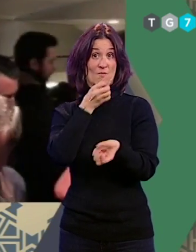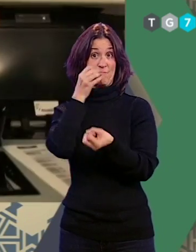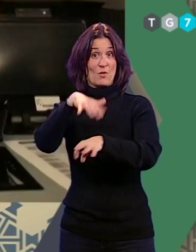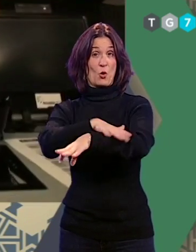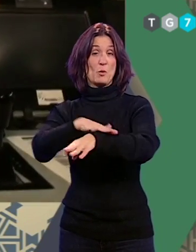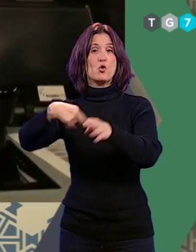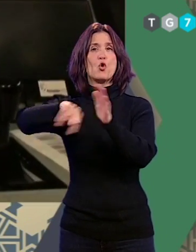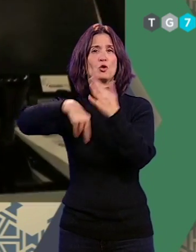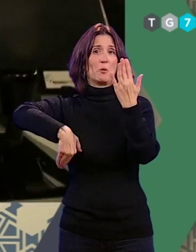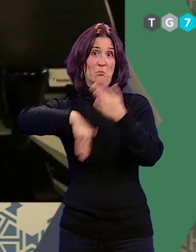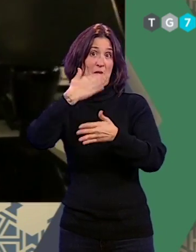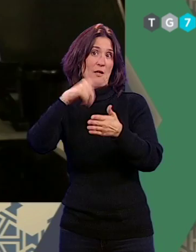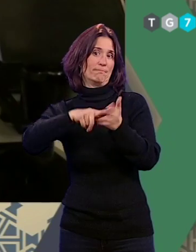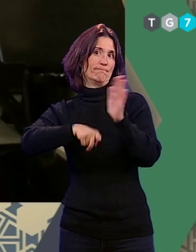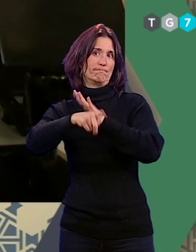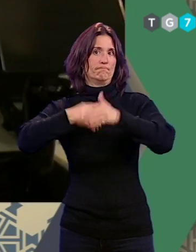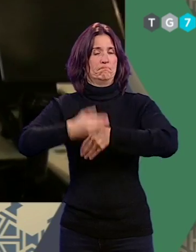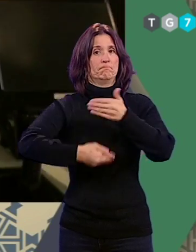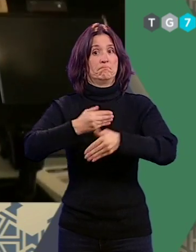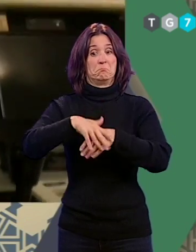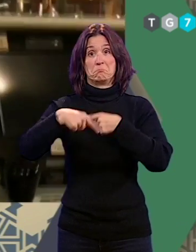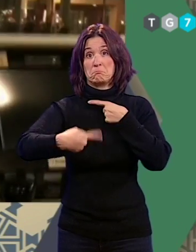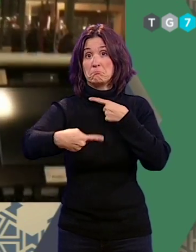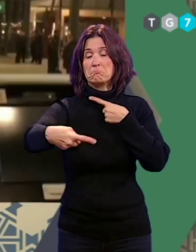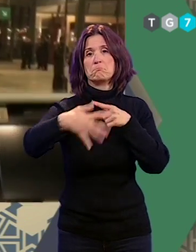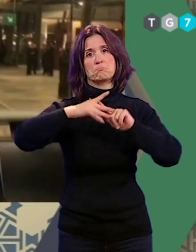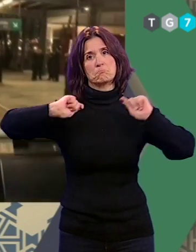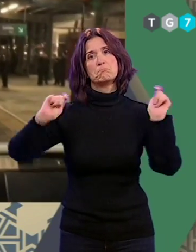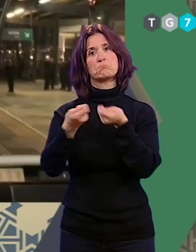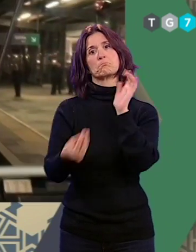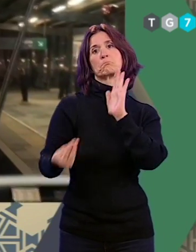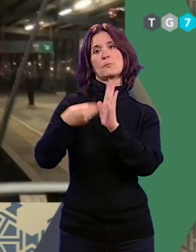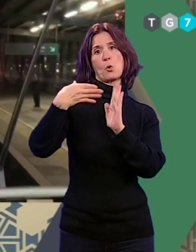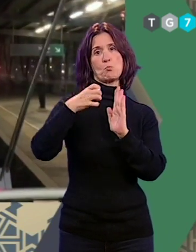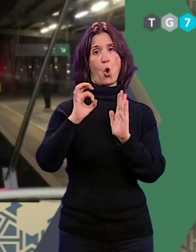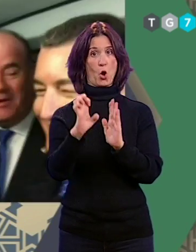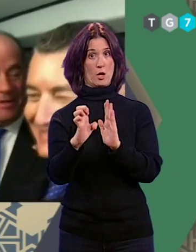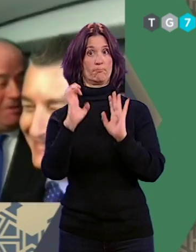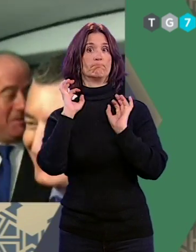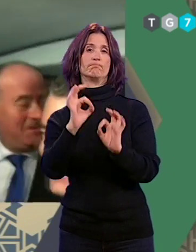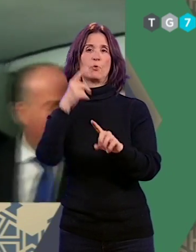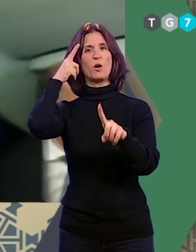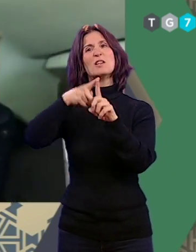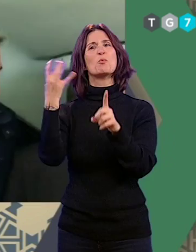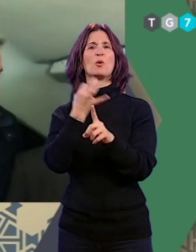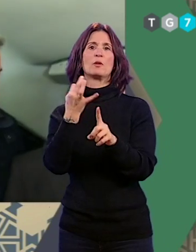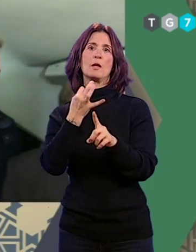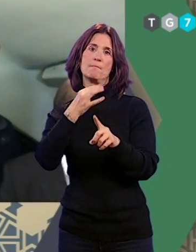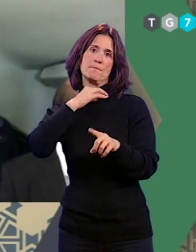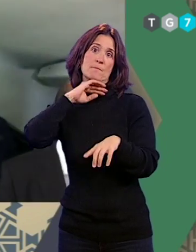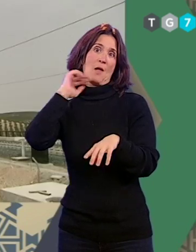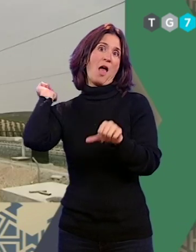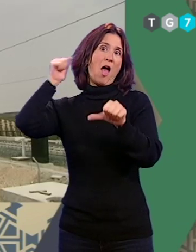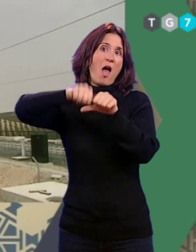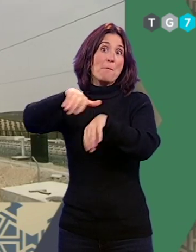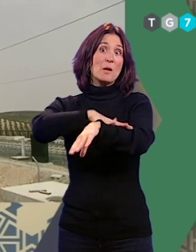nota de prensa con este trámite que está previsto que en los próximos días se publique en el BOE, se cumple el compromiso adquirido por el Ministerio de Fomento durante